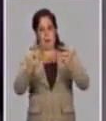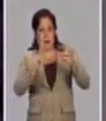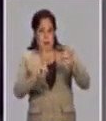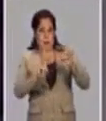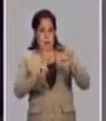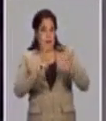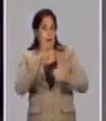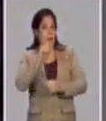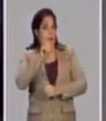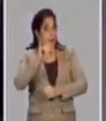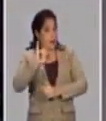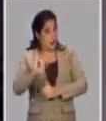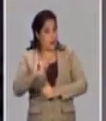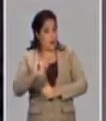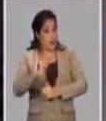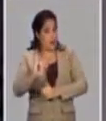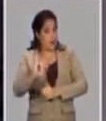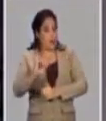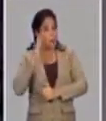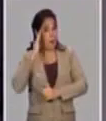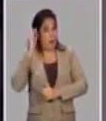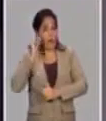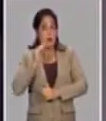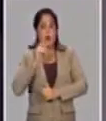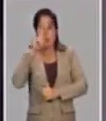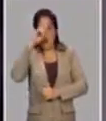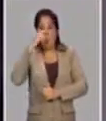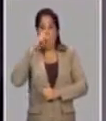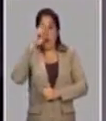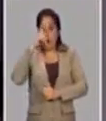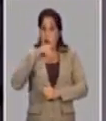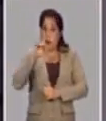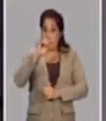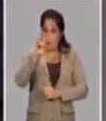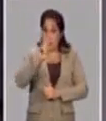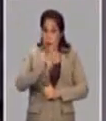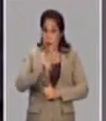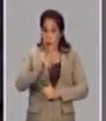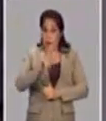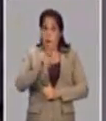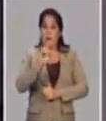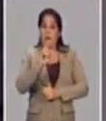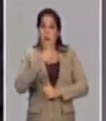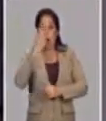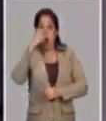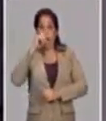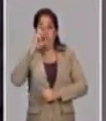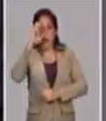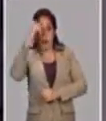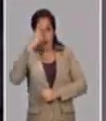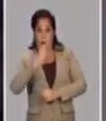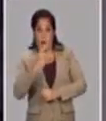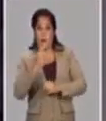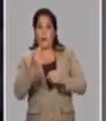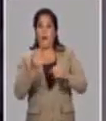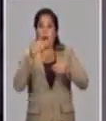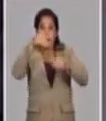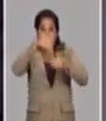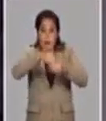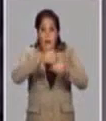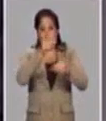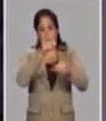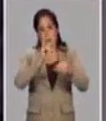3, fíjense que solo 16, de manera de que Soberana 02 y Abdala serían